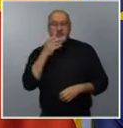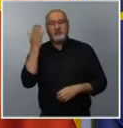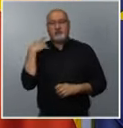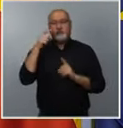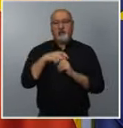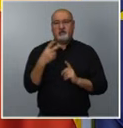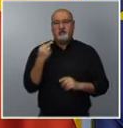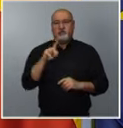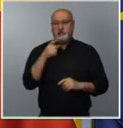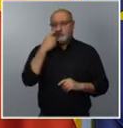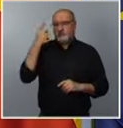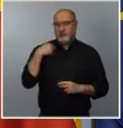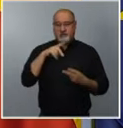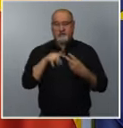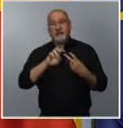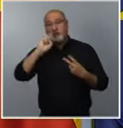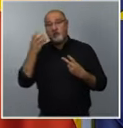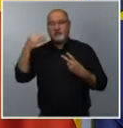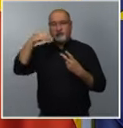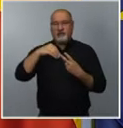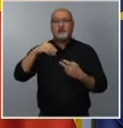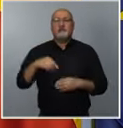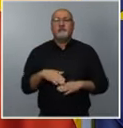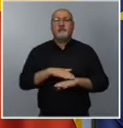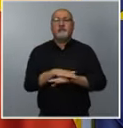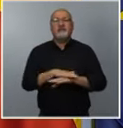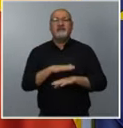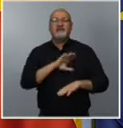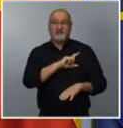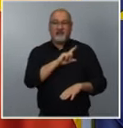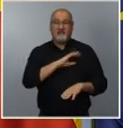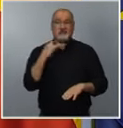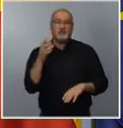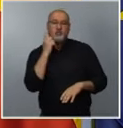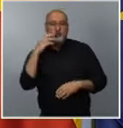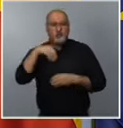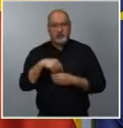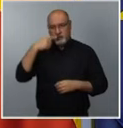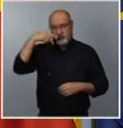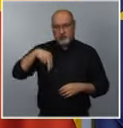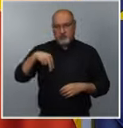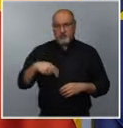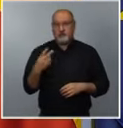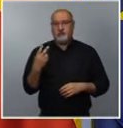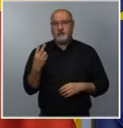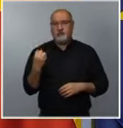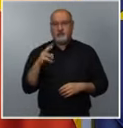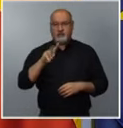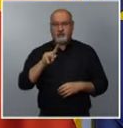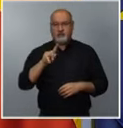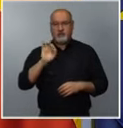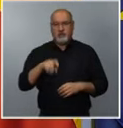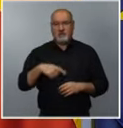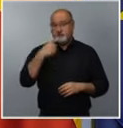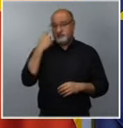y una intervención en el móvil de la ministra de Defensa en junio de 2021. No hay